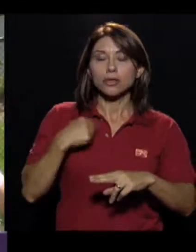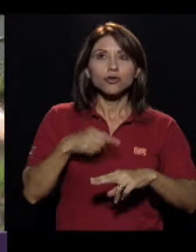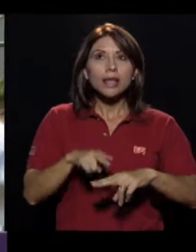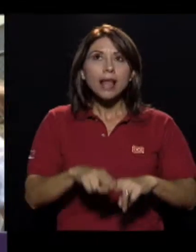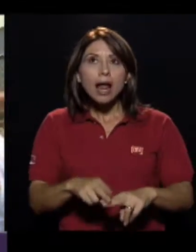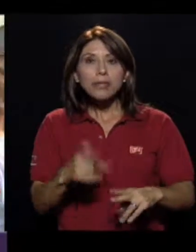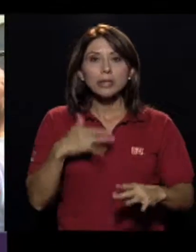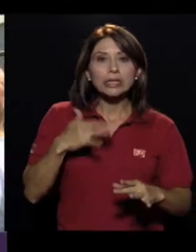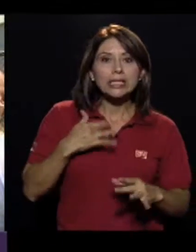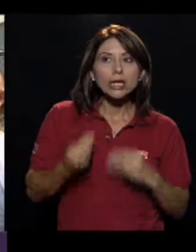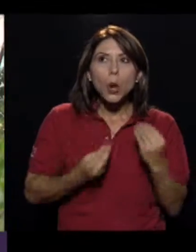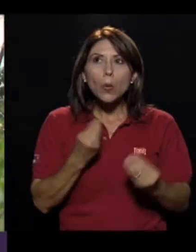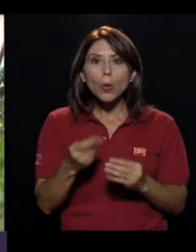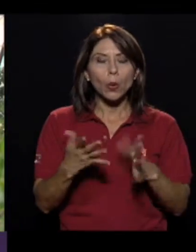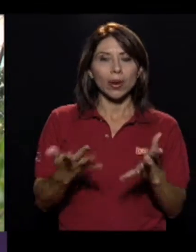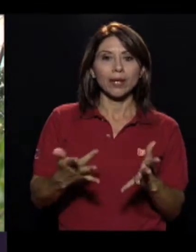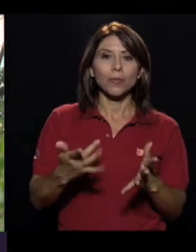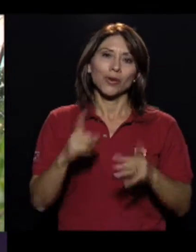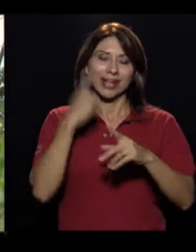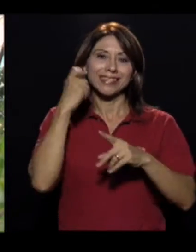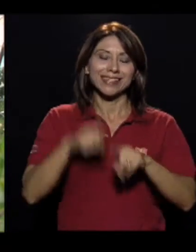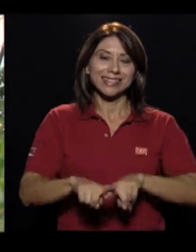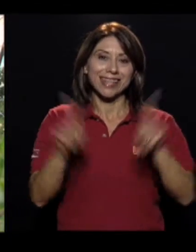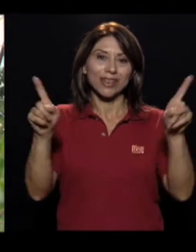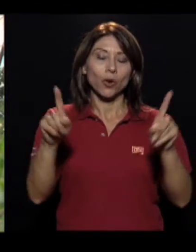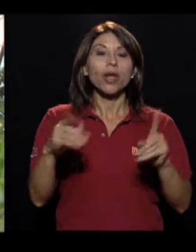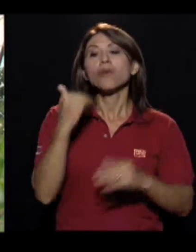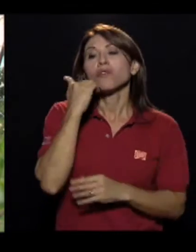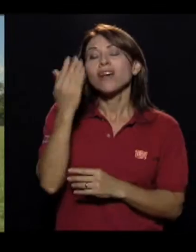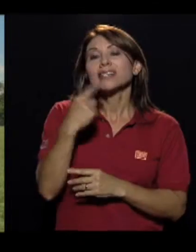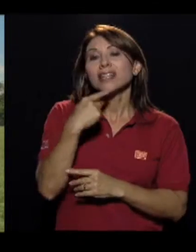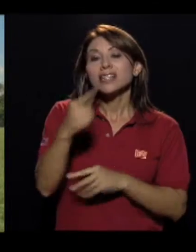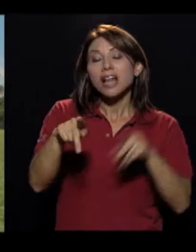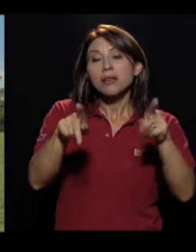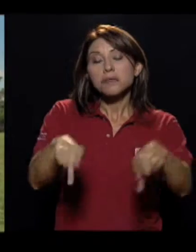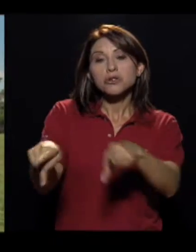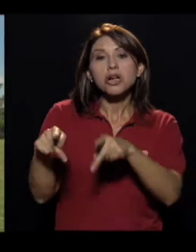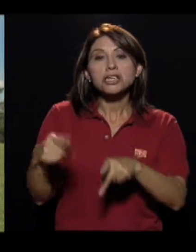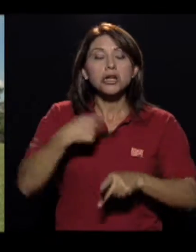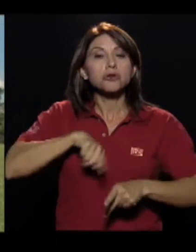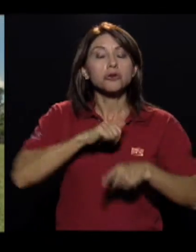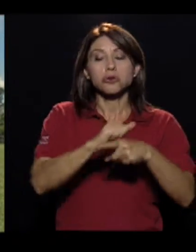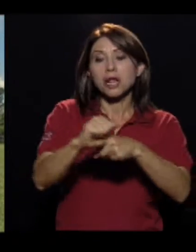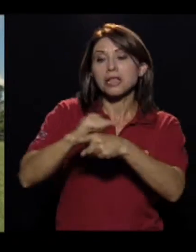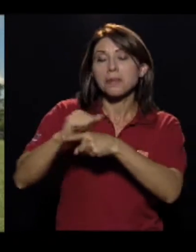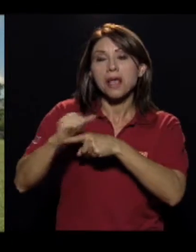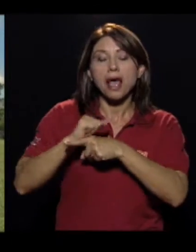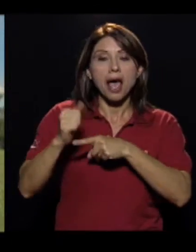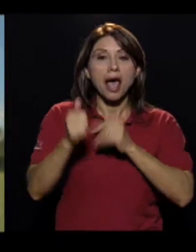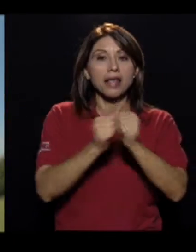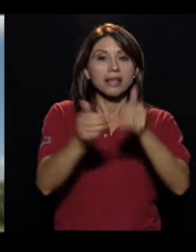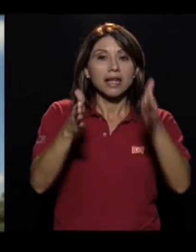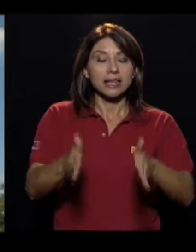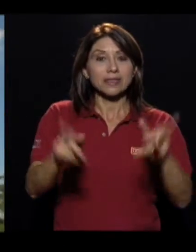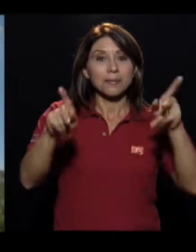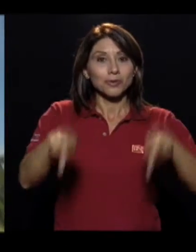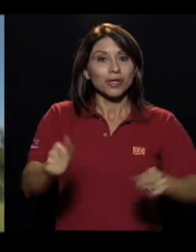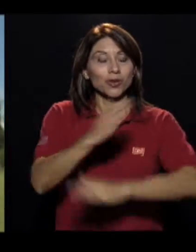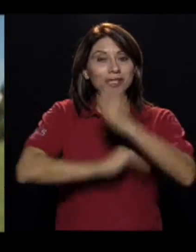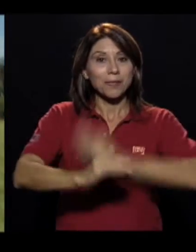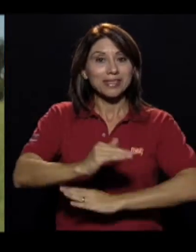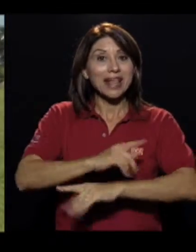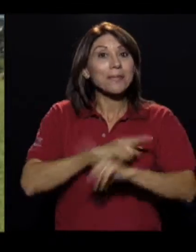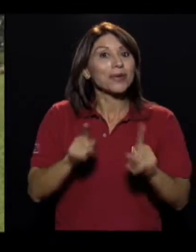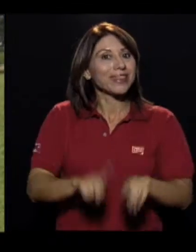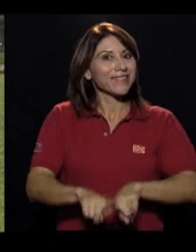es completamente distinto. Es muy fácil decirle a un atleta convencional, nosotros entrenamos atletas convencionales, por ejemplo nacionales y demás, pero cuando usted